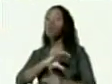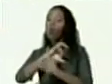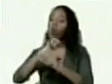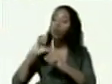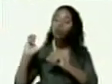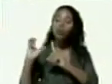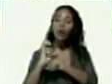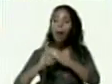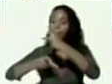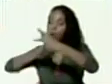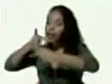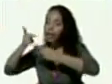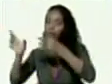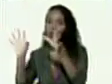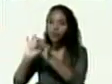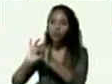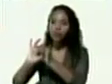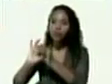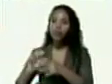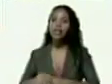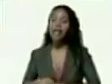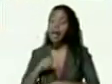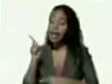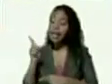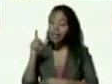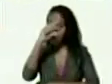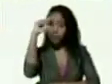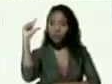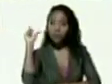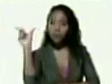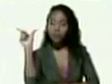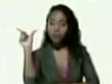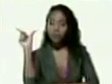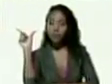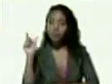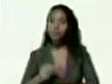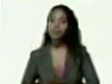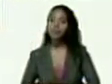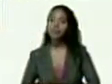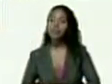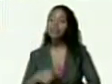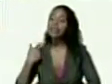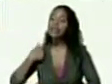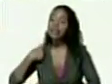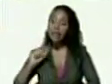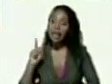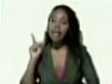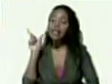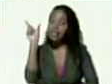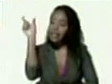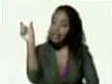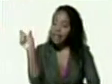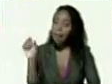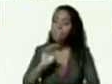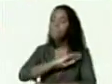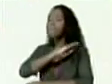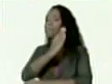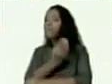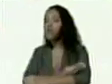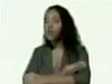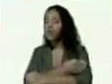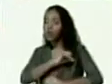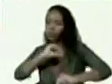político y el partido socialista unido de venezuela tiene que ser un poderoso movimiento